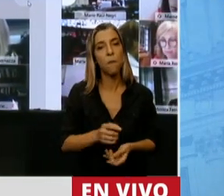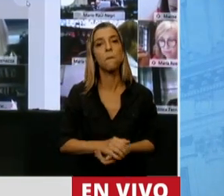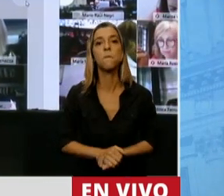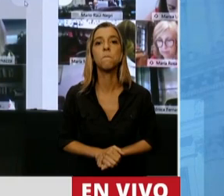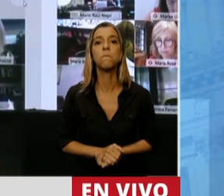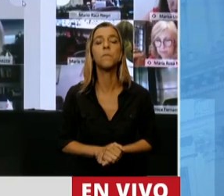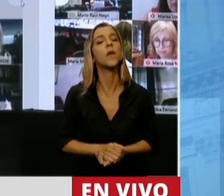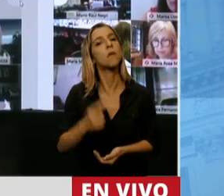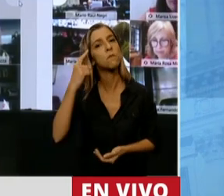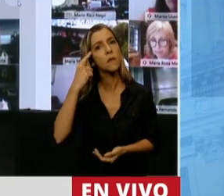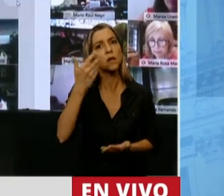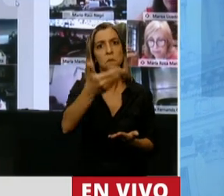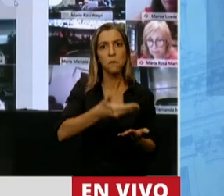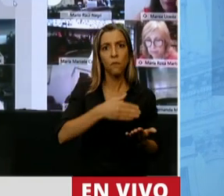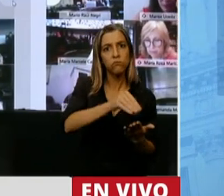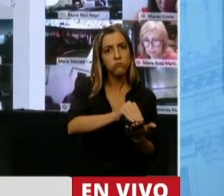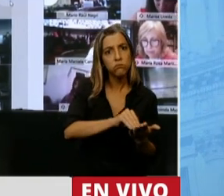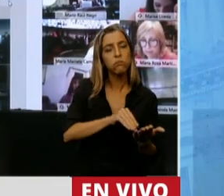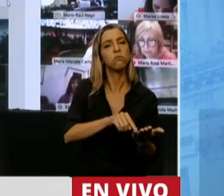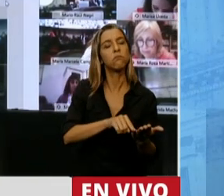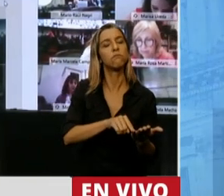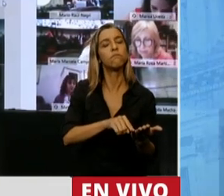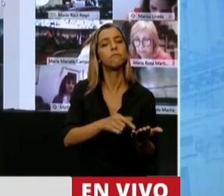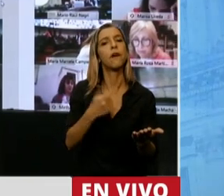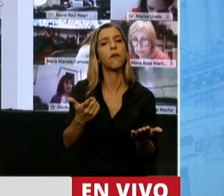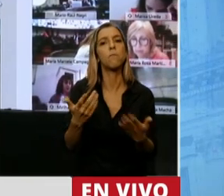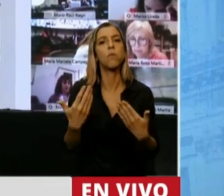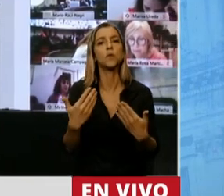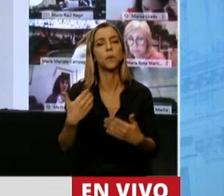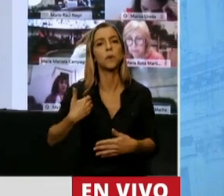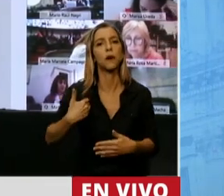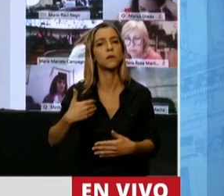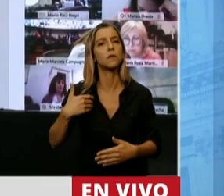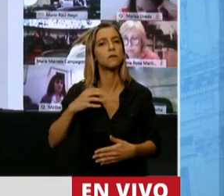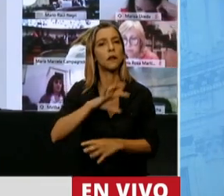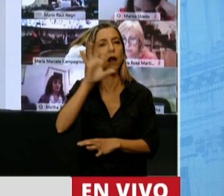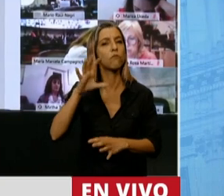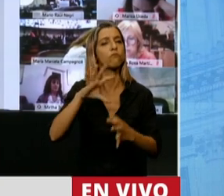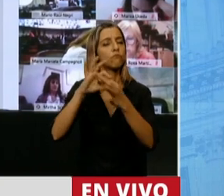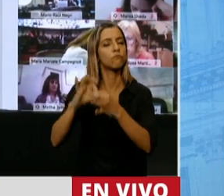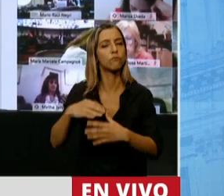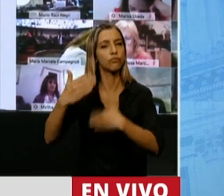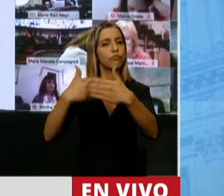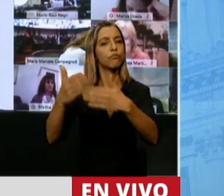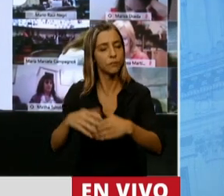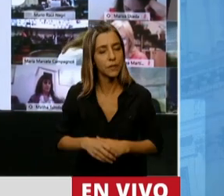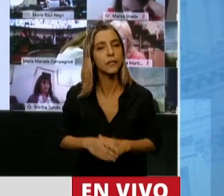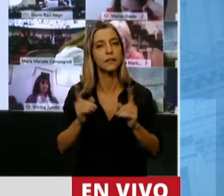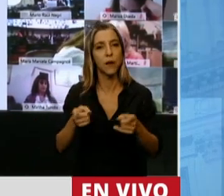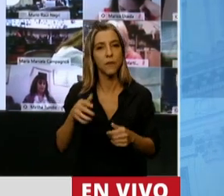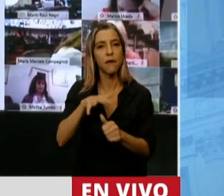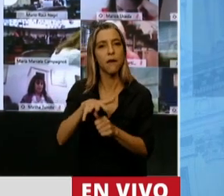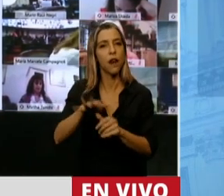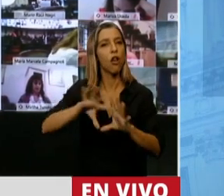presupuesto para poder tener un país definitivamente con una perspectiva de género con más de 6.500 millones de pesos.